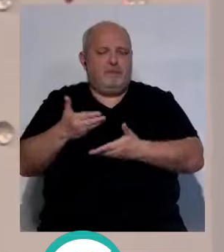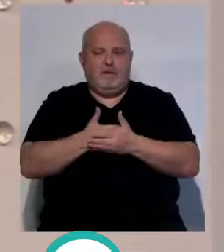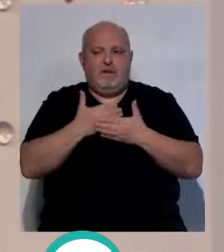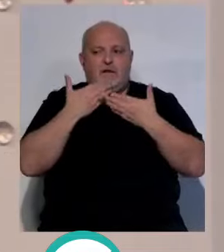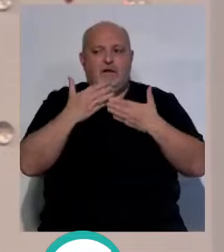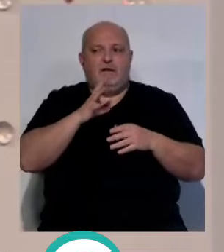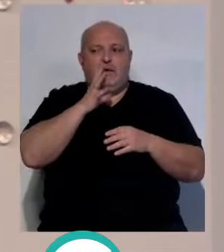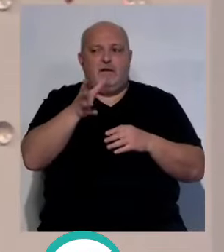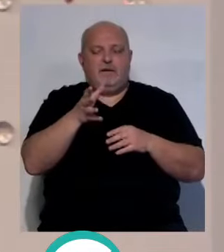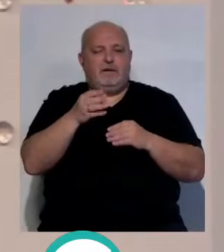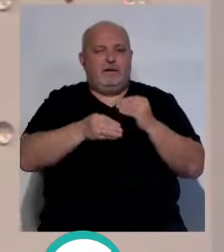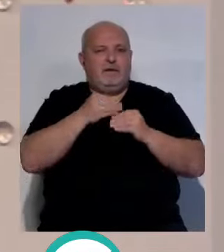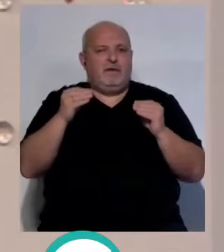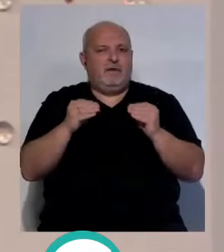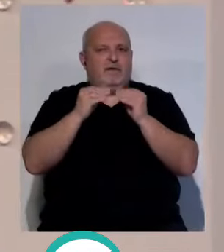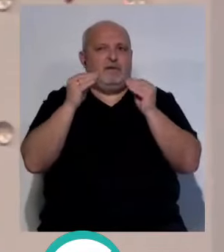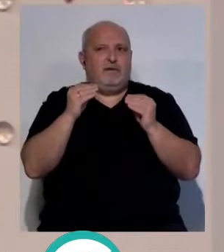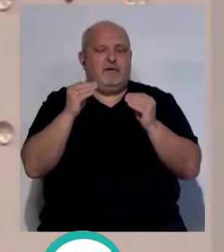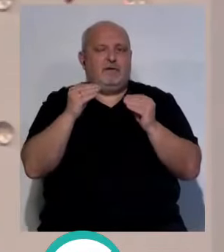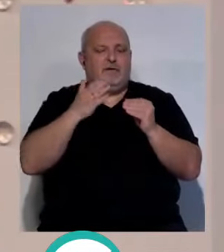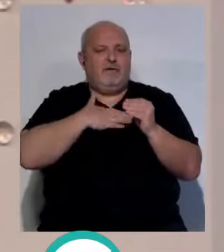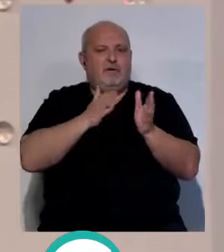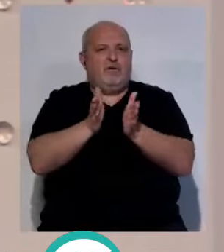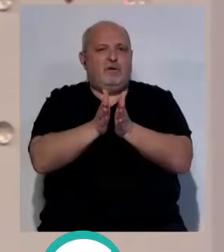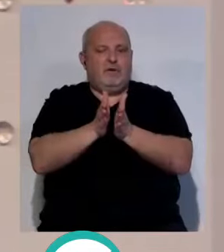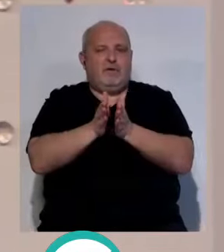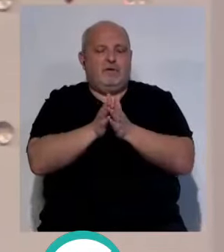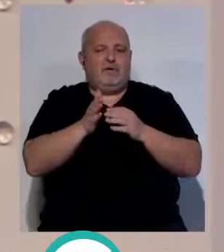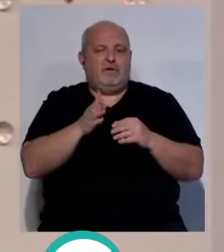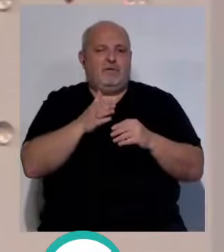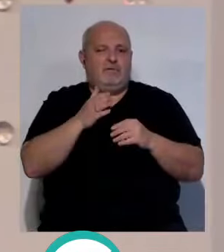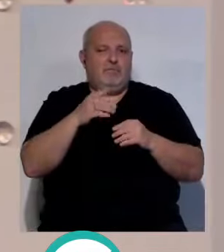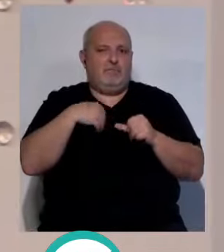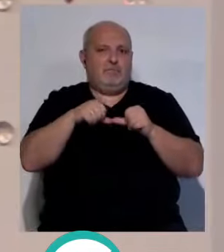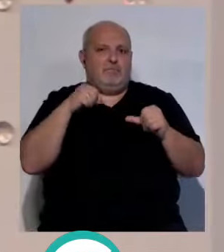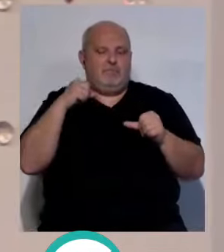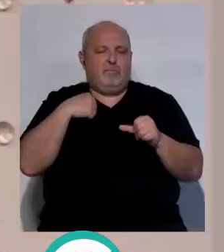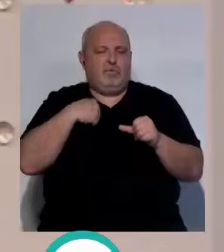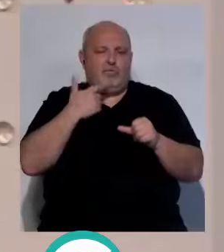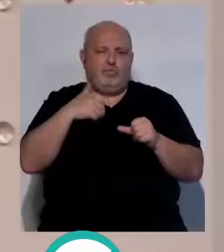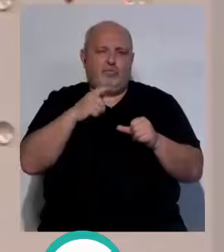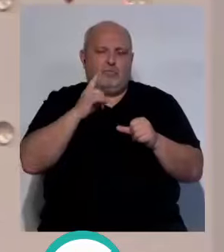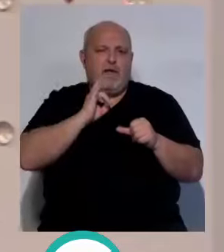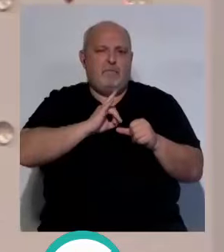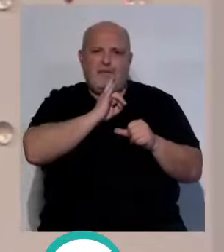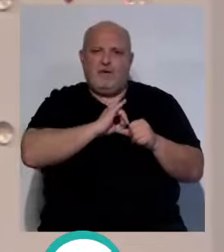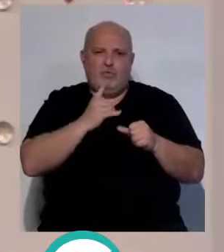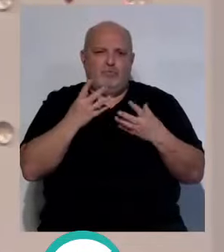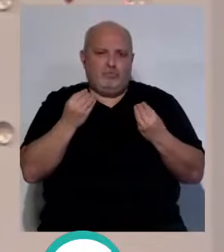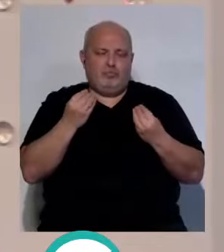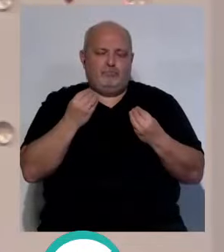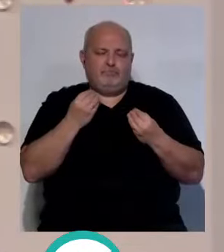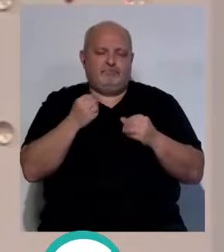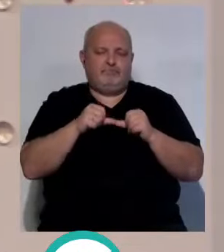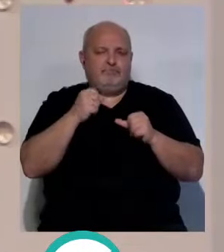muchas gracias por hacerme coincidir con nuestro compañero de mesa... ...alguien a quien yo aprecio mucho, admiro... ...y lo quiero